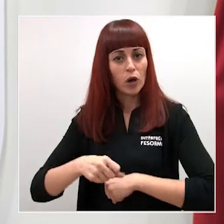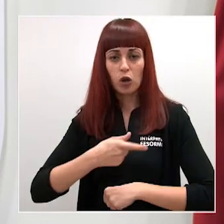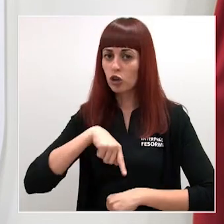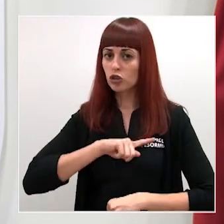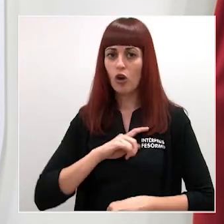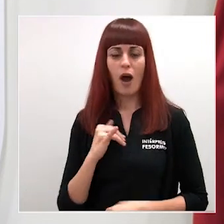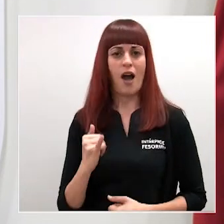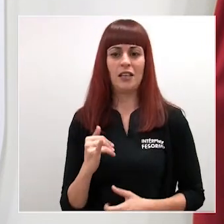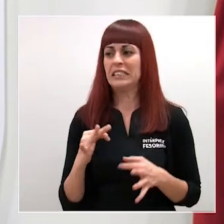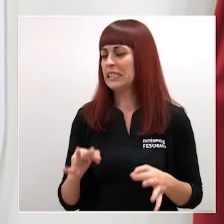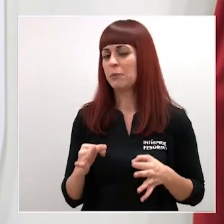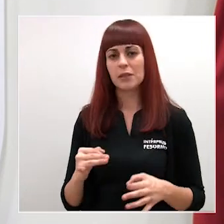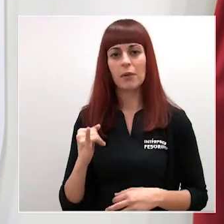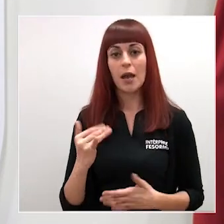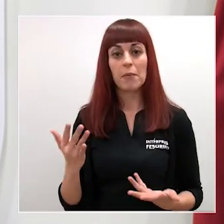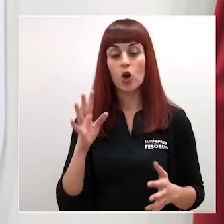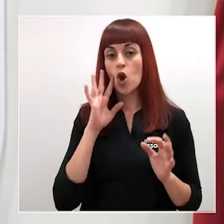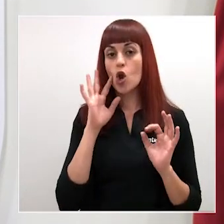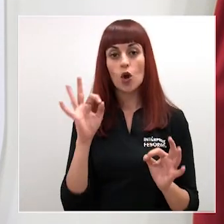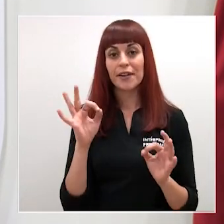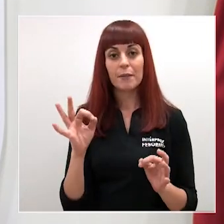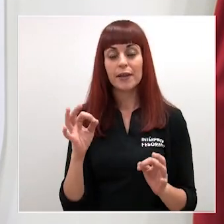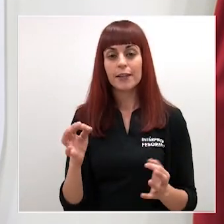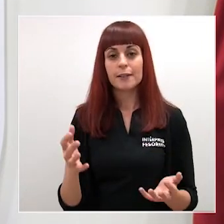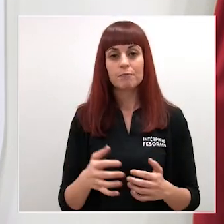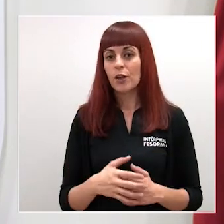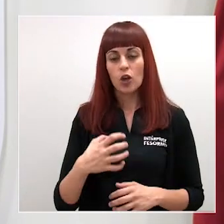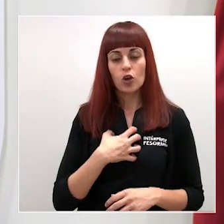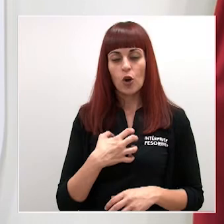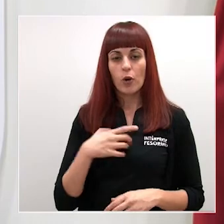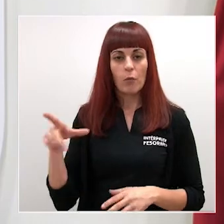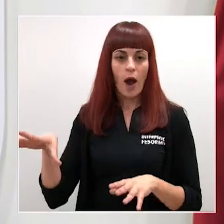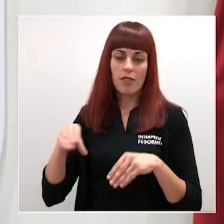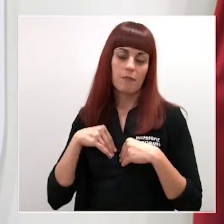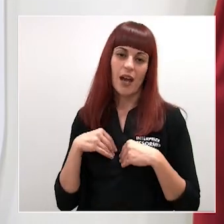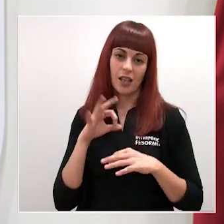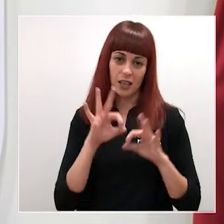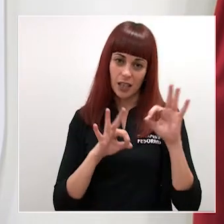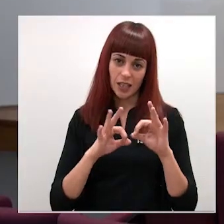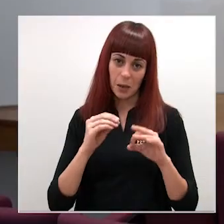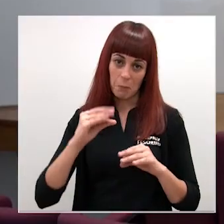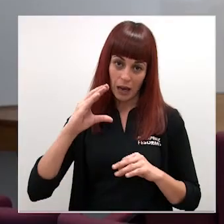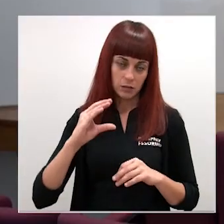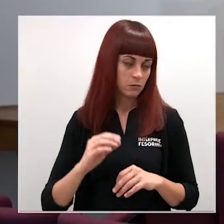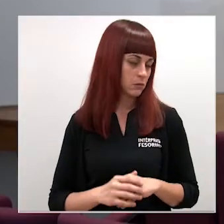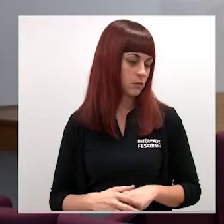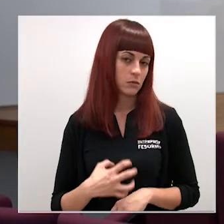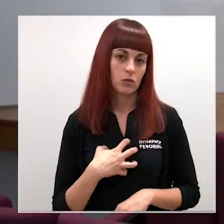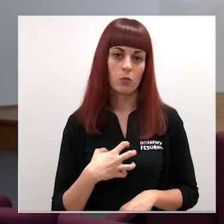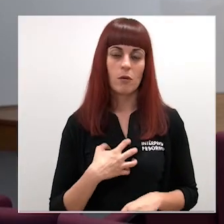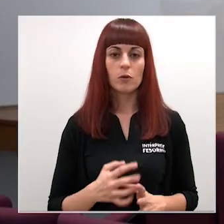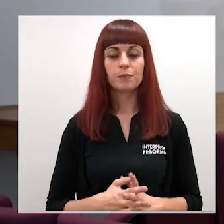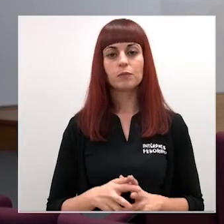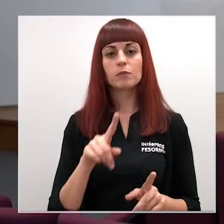pero lógicamente no podíamos pasar por ese incremento de los impuestos pregunta para